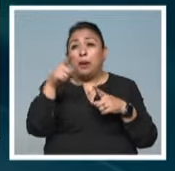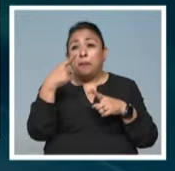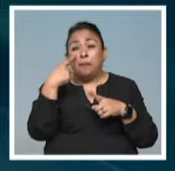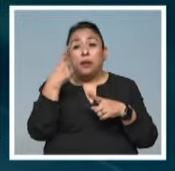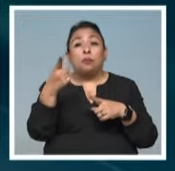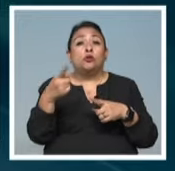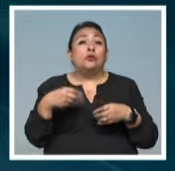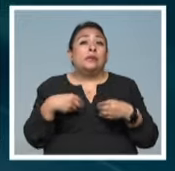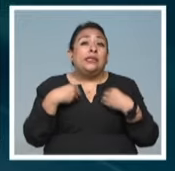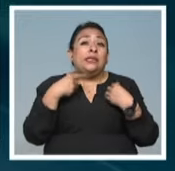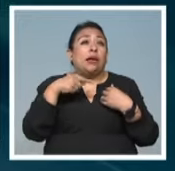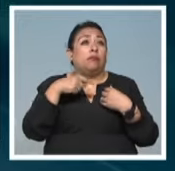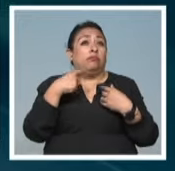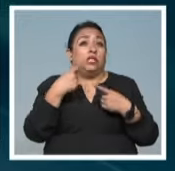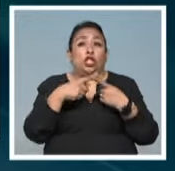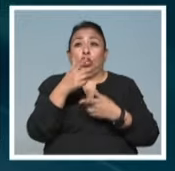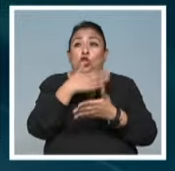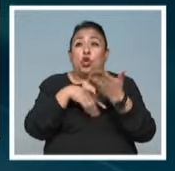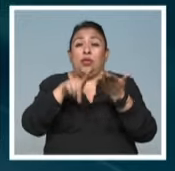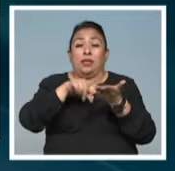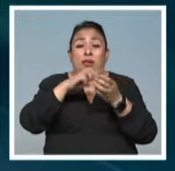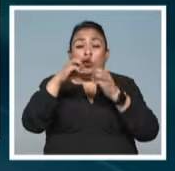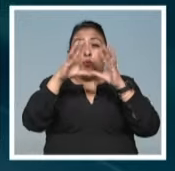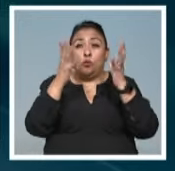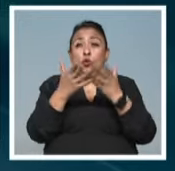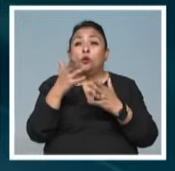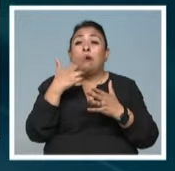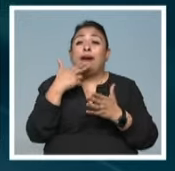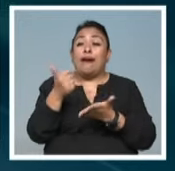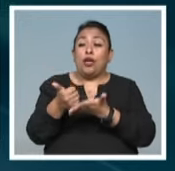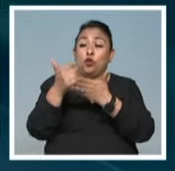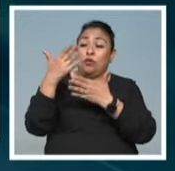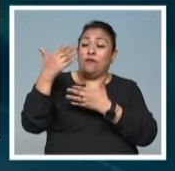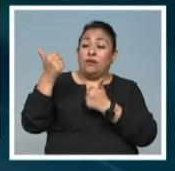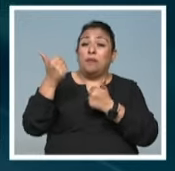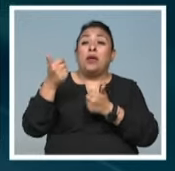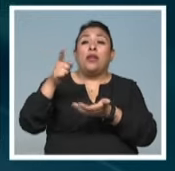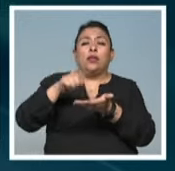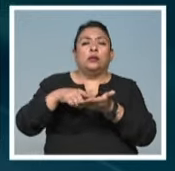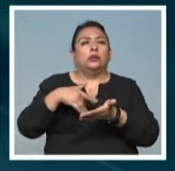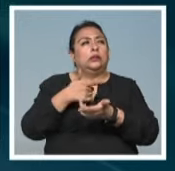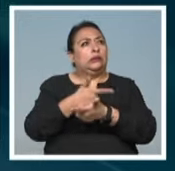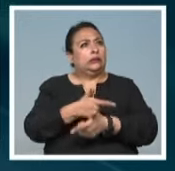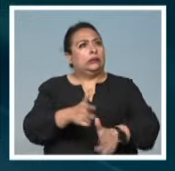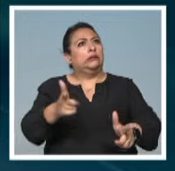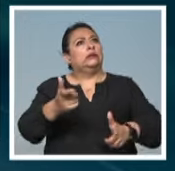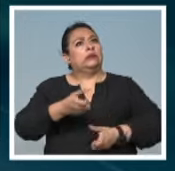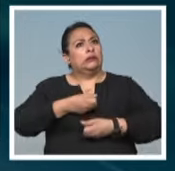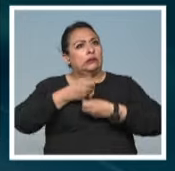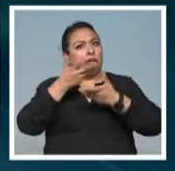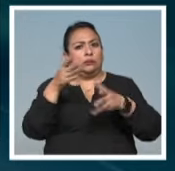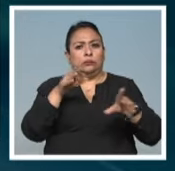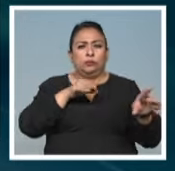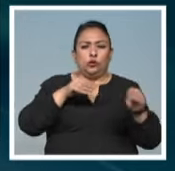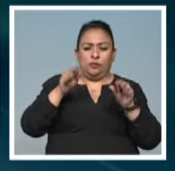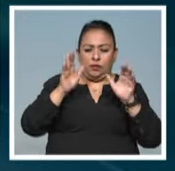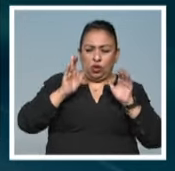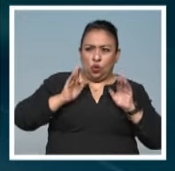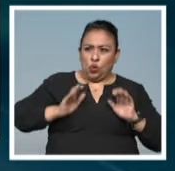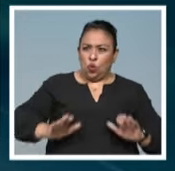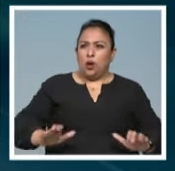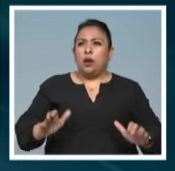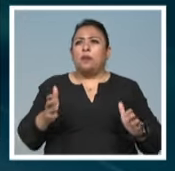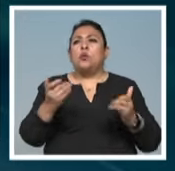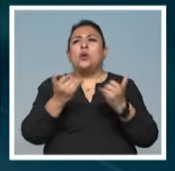existencia de los seres en el planeta. El utiliza al flamenco como un espacio de libertad que permite transmitir desde el movimiento corporal